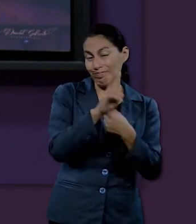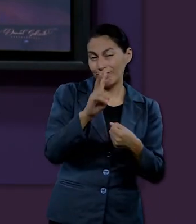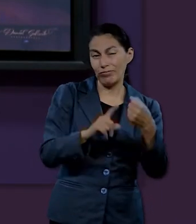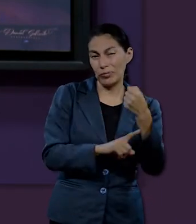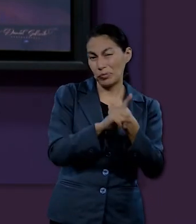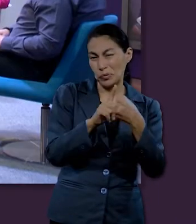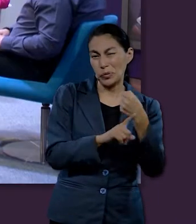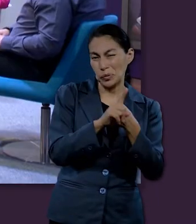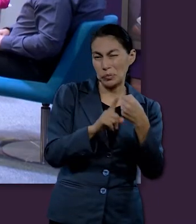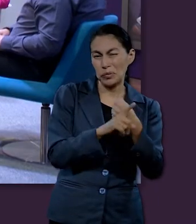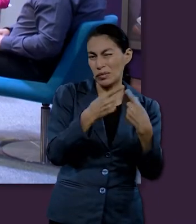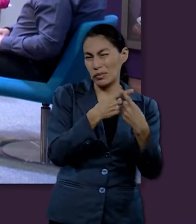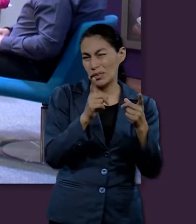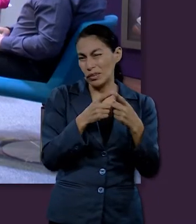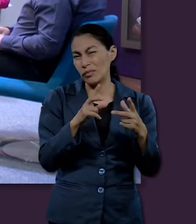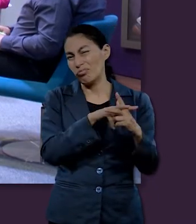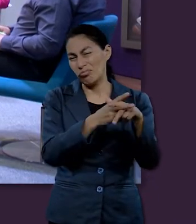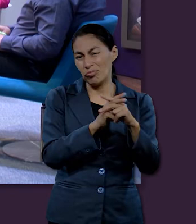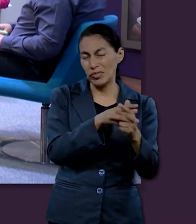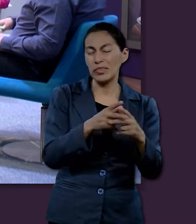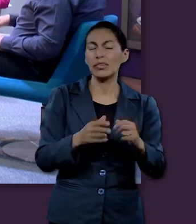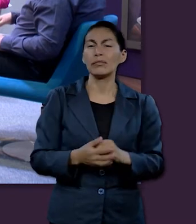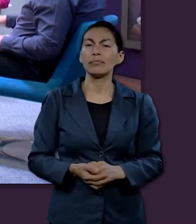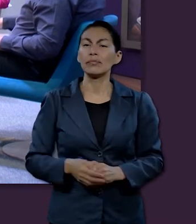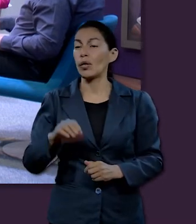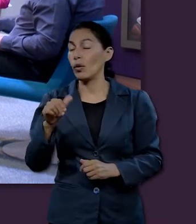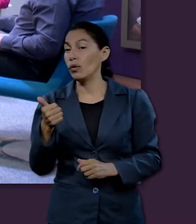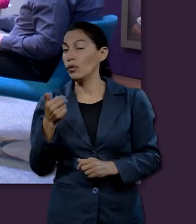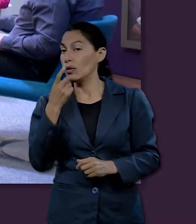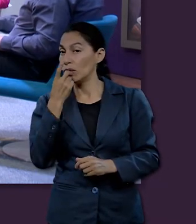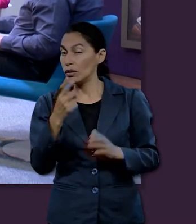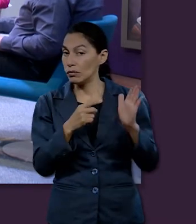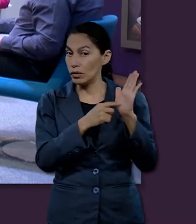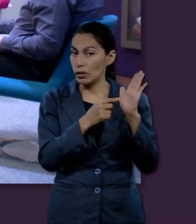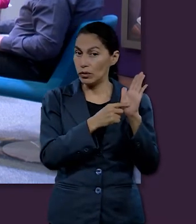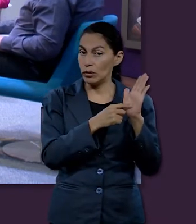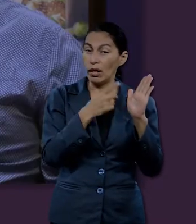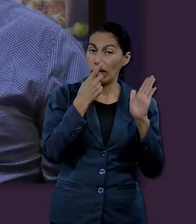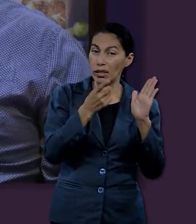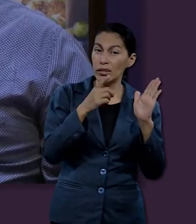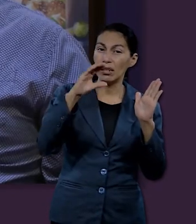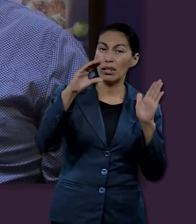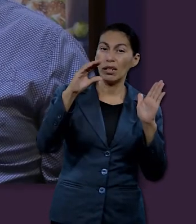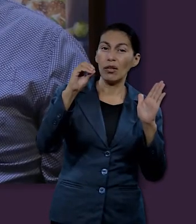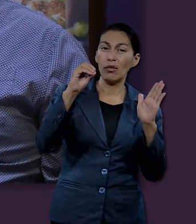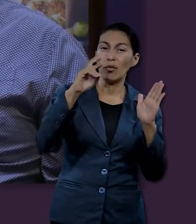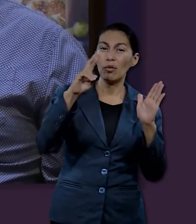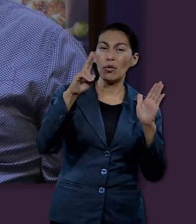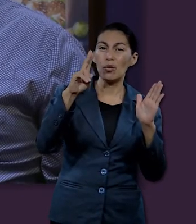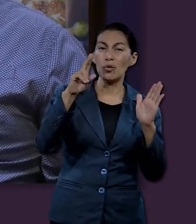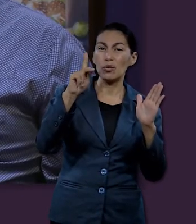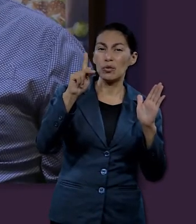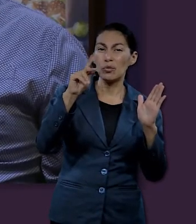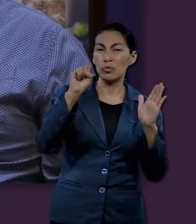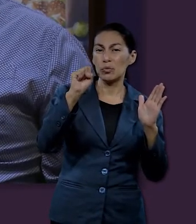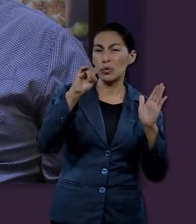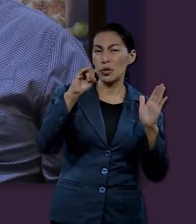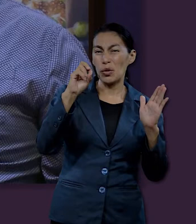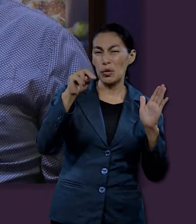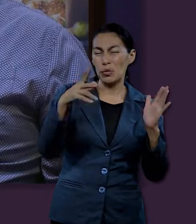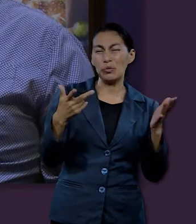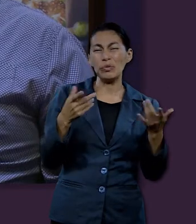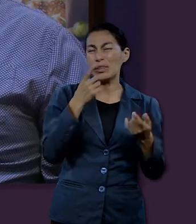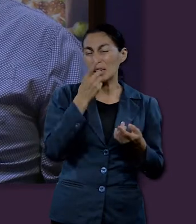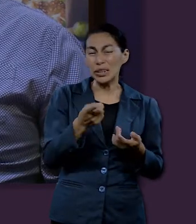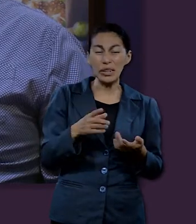había en ese momento. Otra de las situaciones que se deducen del texto es la corrupción. Sí. En donde los